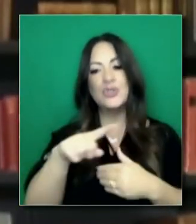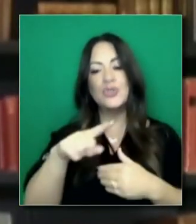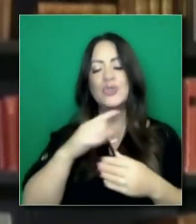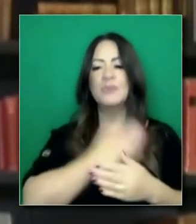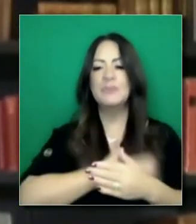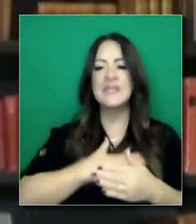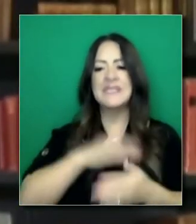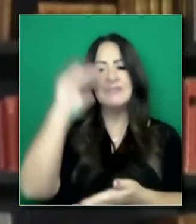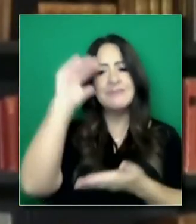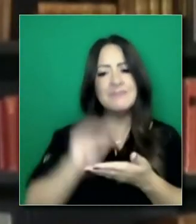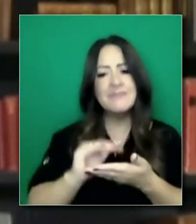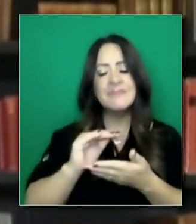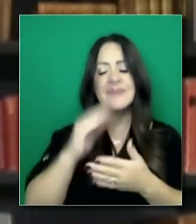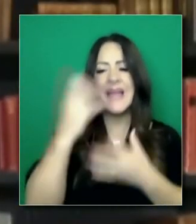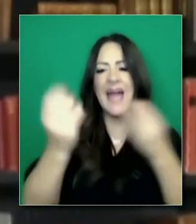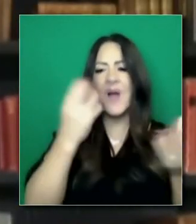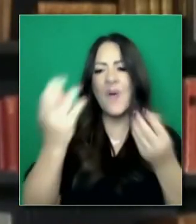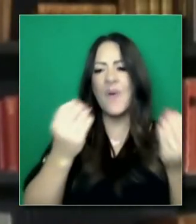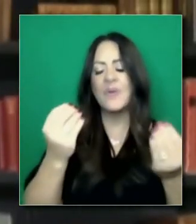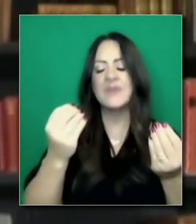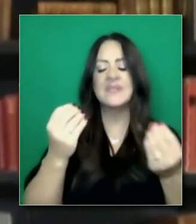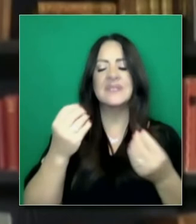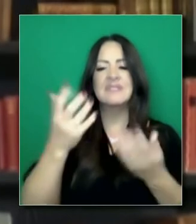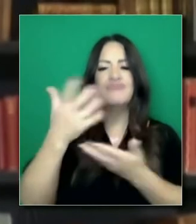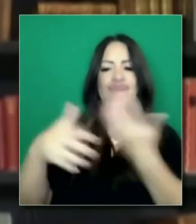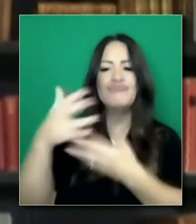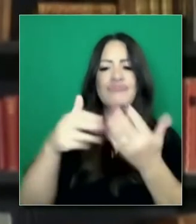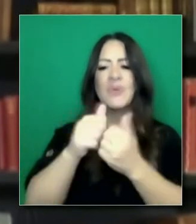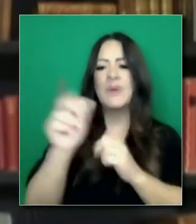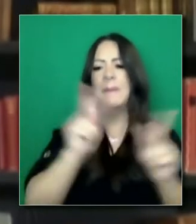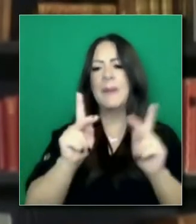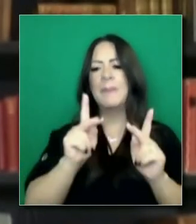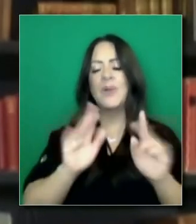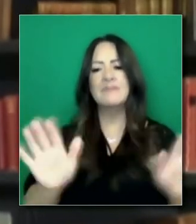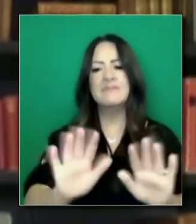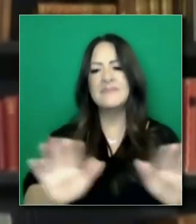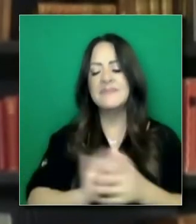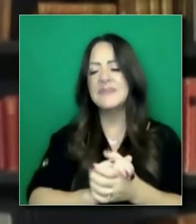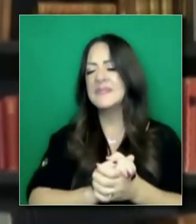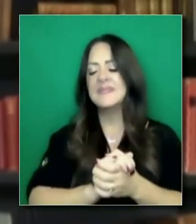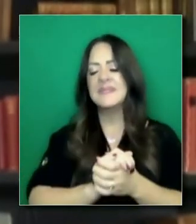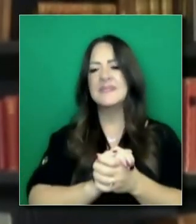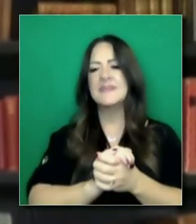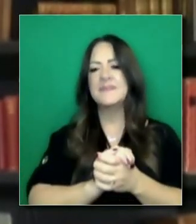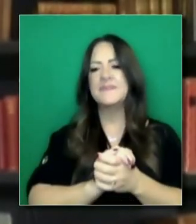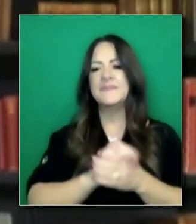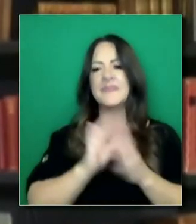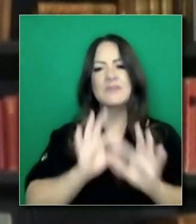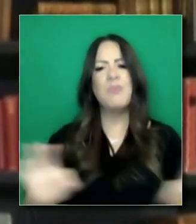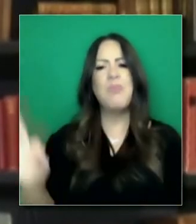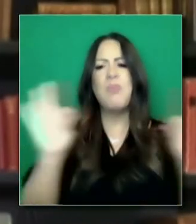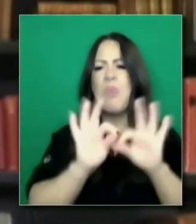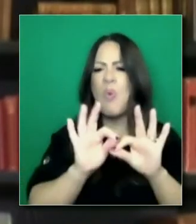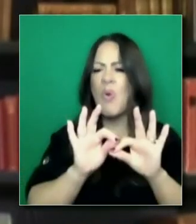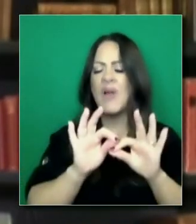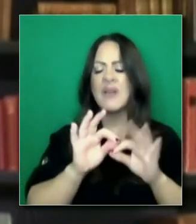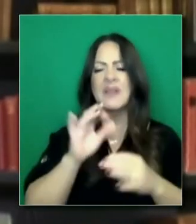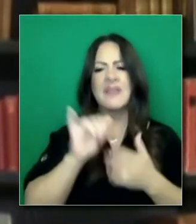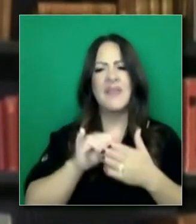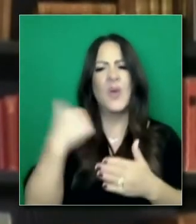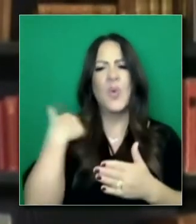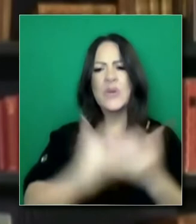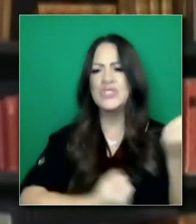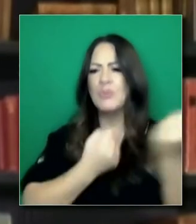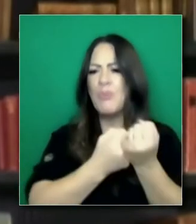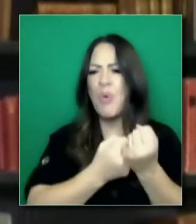minimizar sus viajes, minimizar su reunión con otras personas. Este es un momento